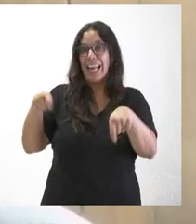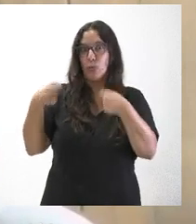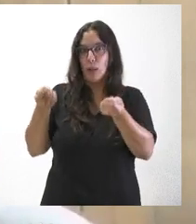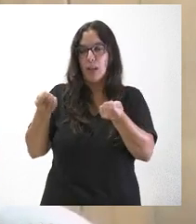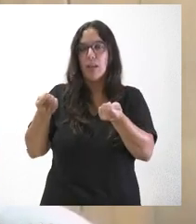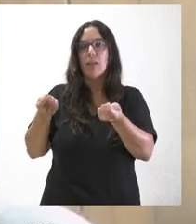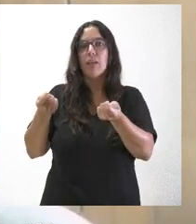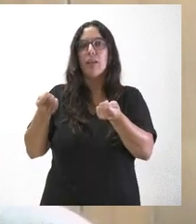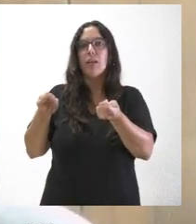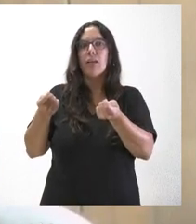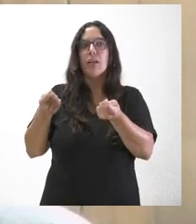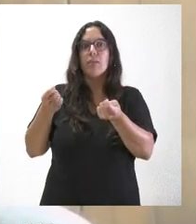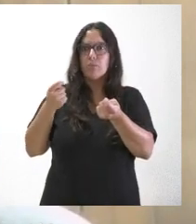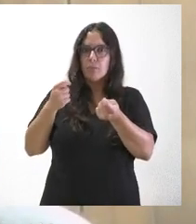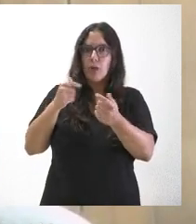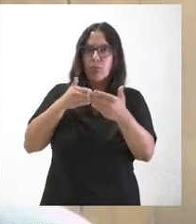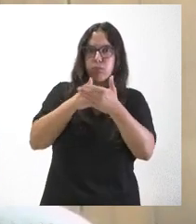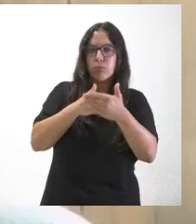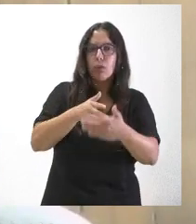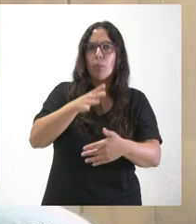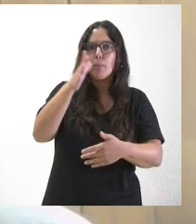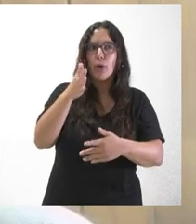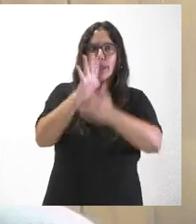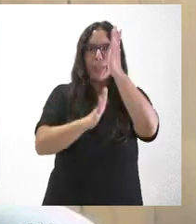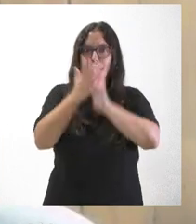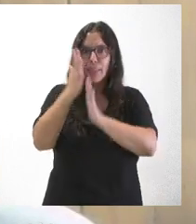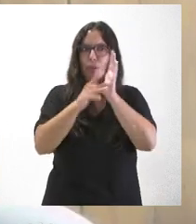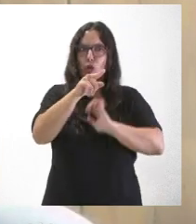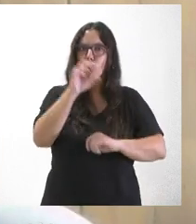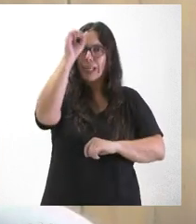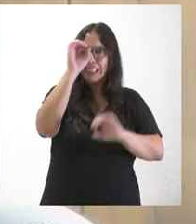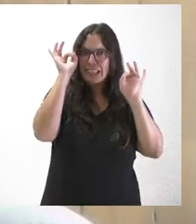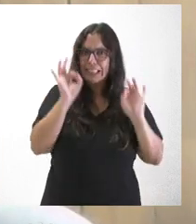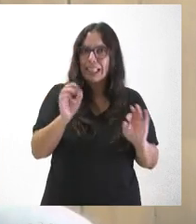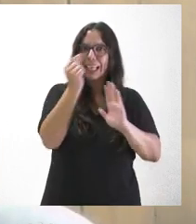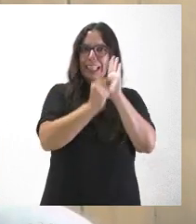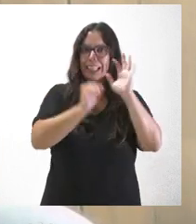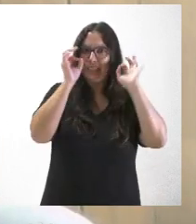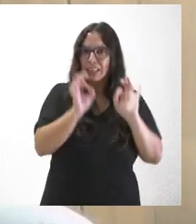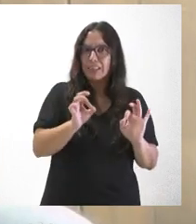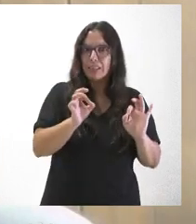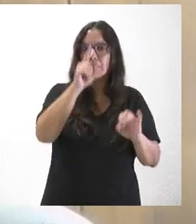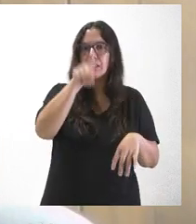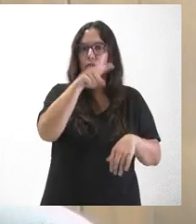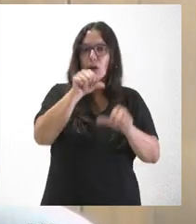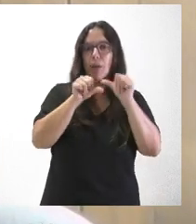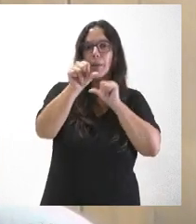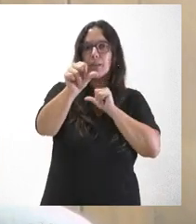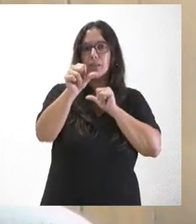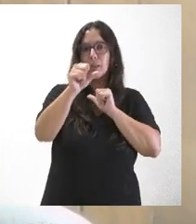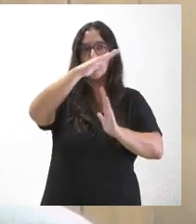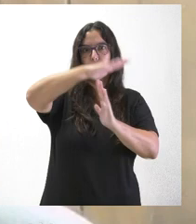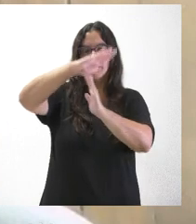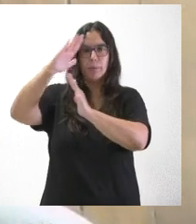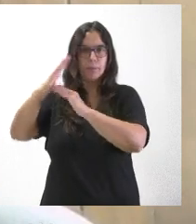se haya producido con antelación un incendio que bloquearía, posiblemente, siguiendo este mismo criterio, bloquearía esa